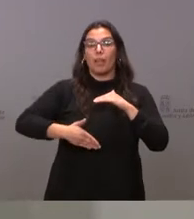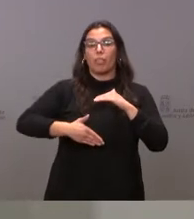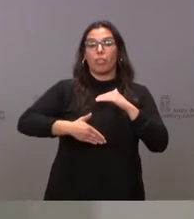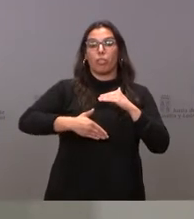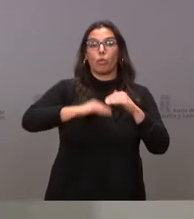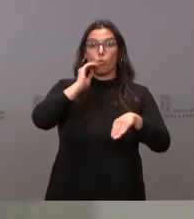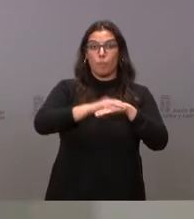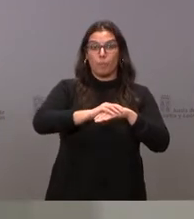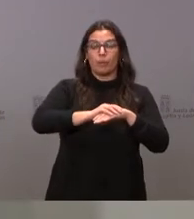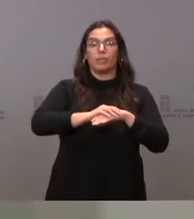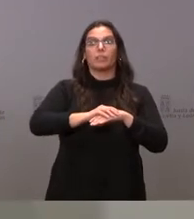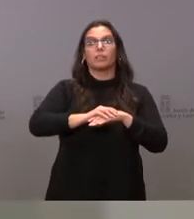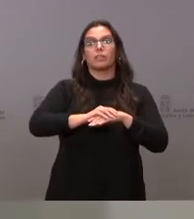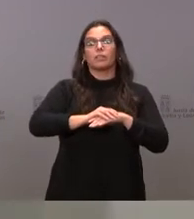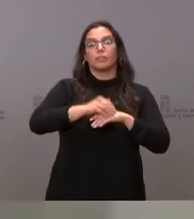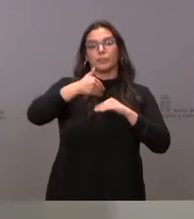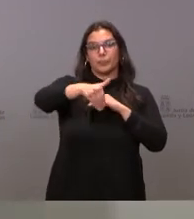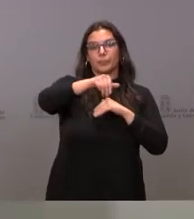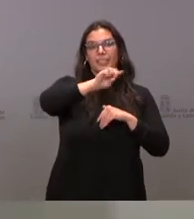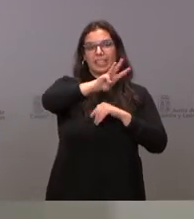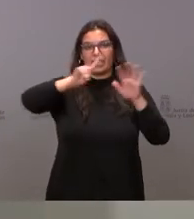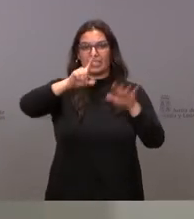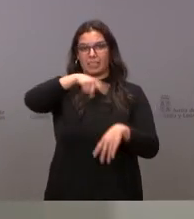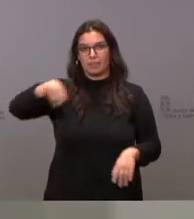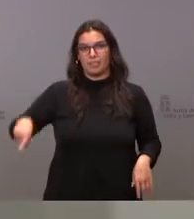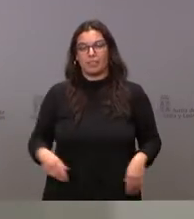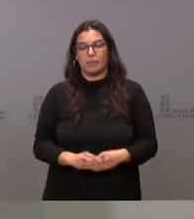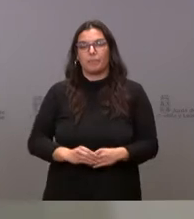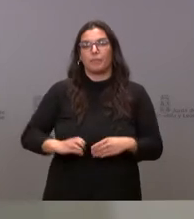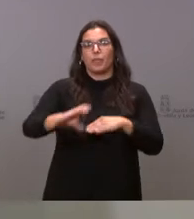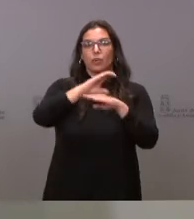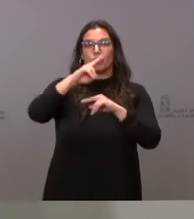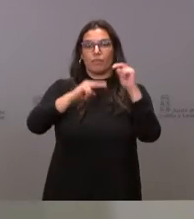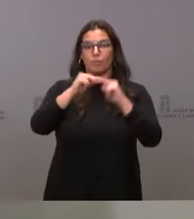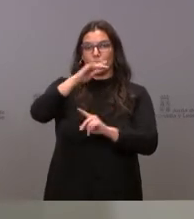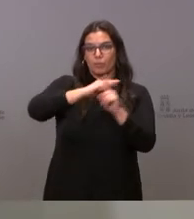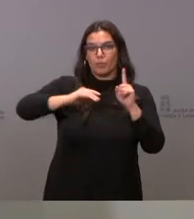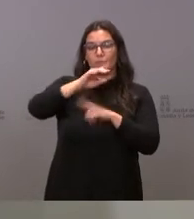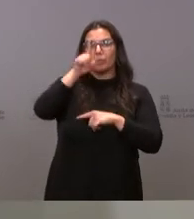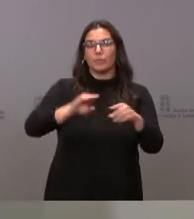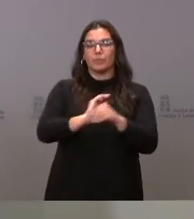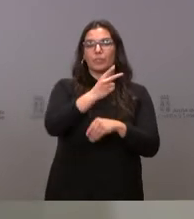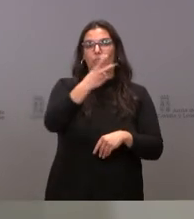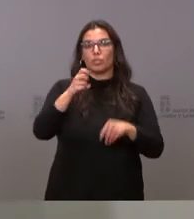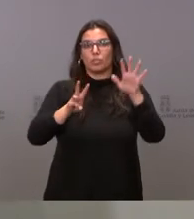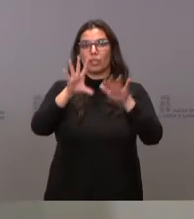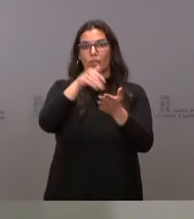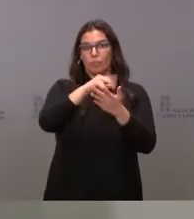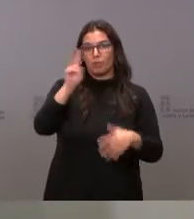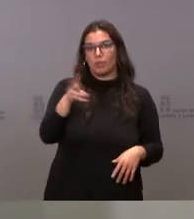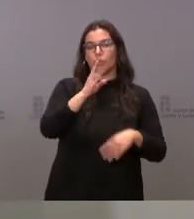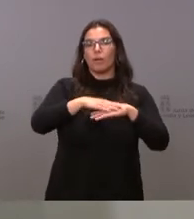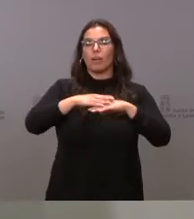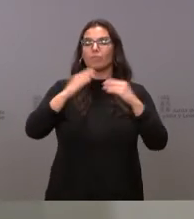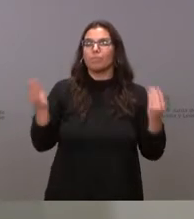ejecución de treinta y seis meses. La Consejería de Fomento y Medio Ambiente destina también doscientos ochenta y cinco mil euros para la